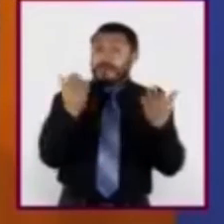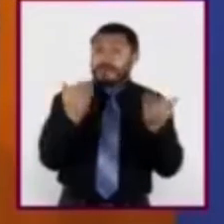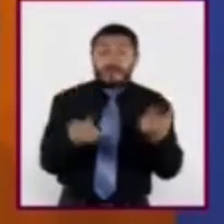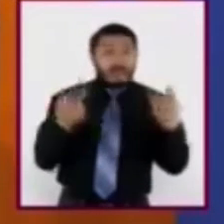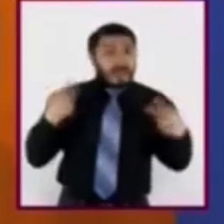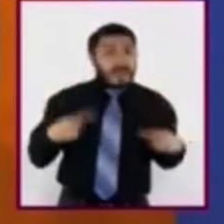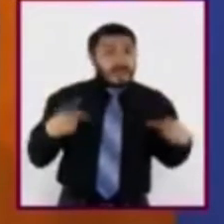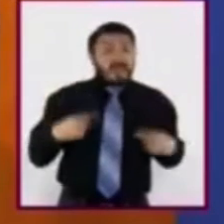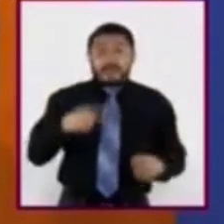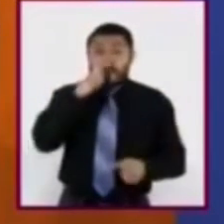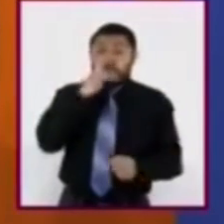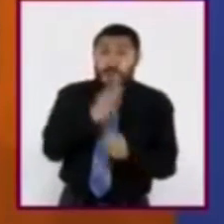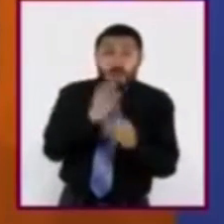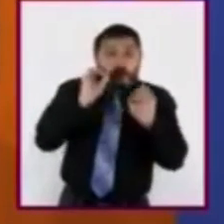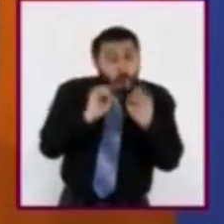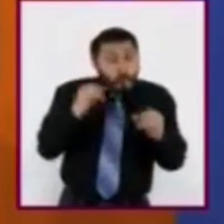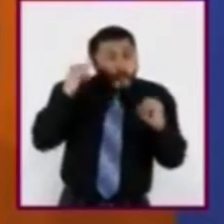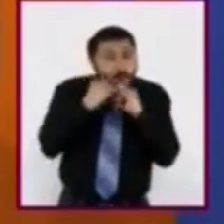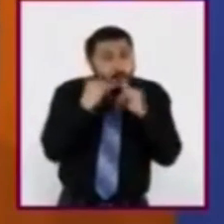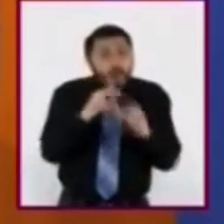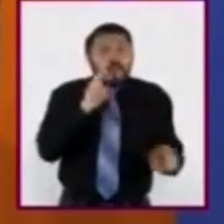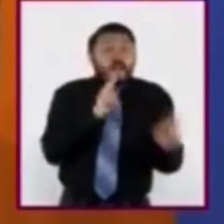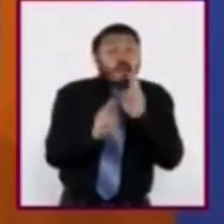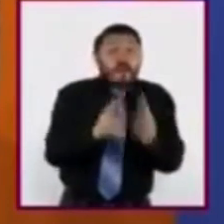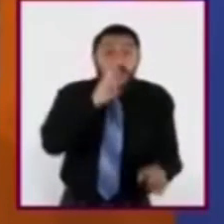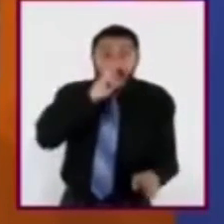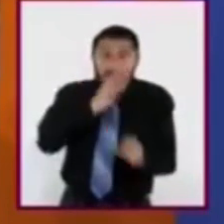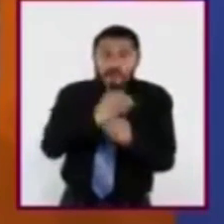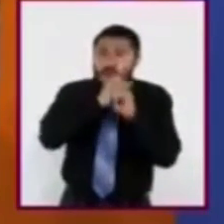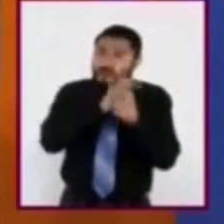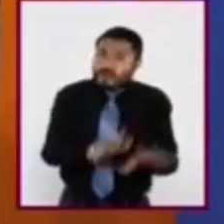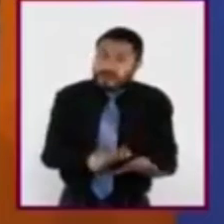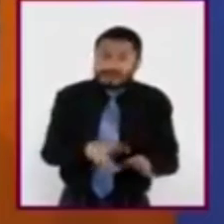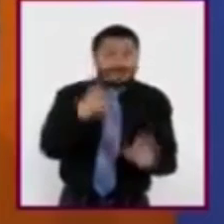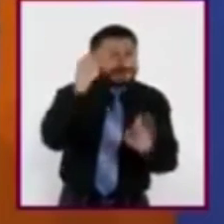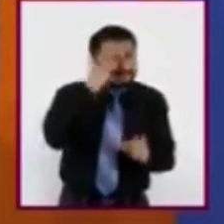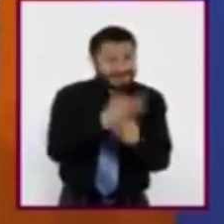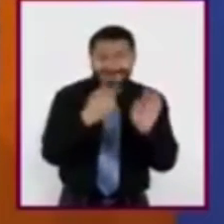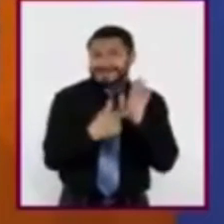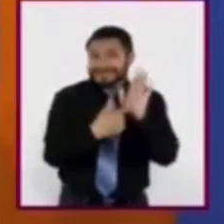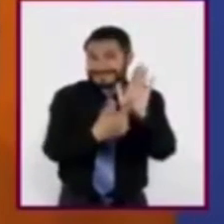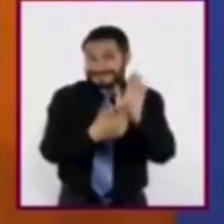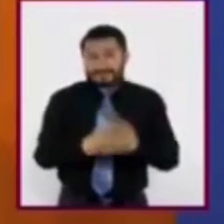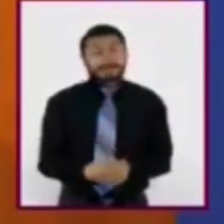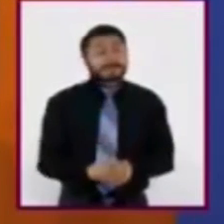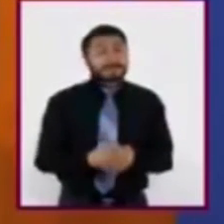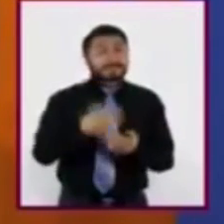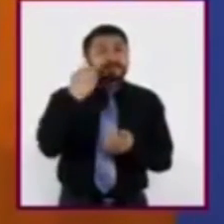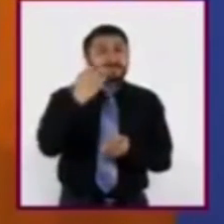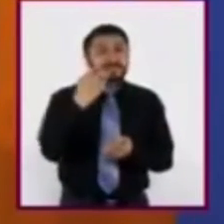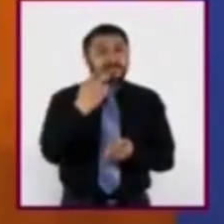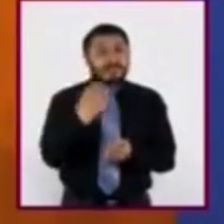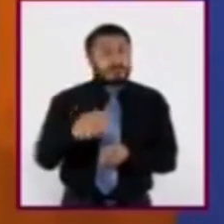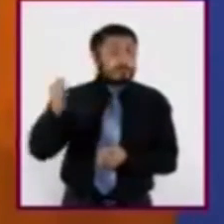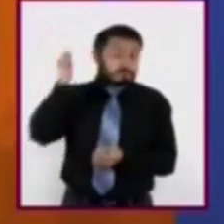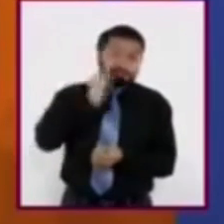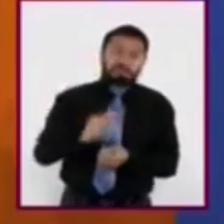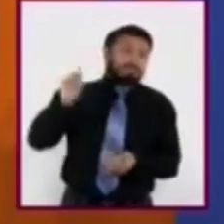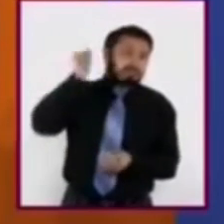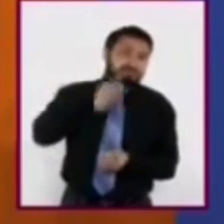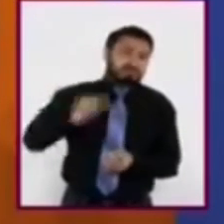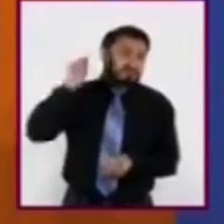un autor o agencia de noticias que se haga responsable de la información que acabamos de leer. Y sucede muy a menudo,